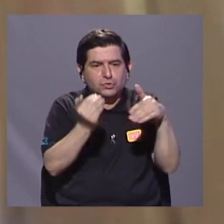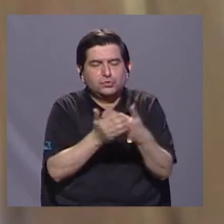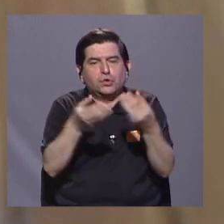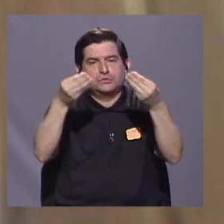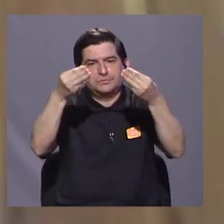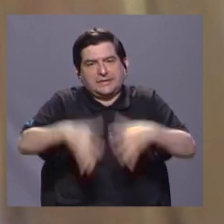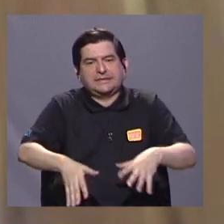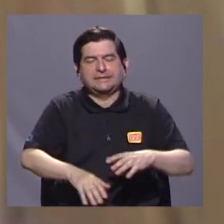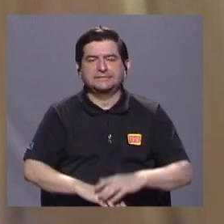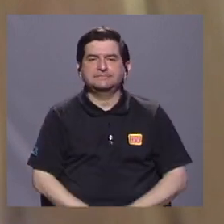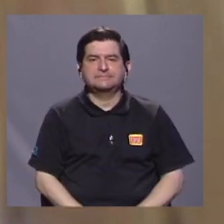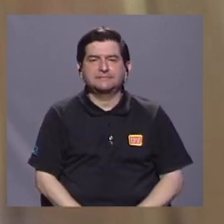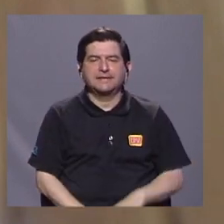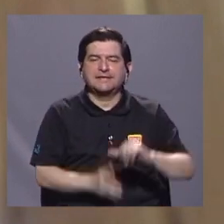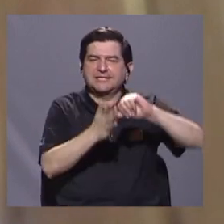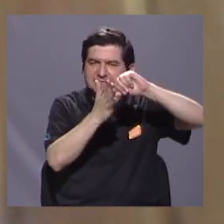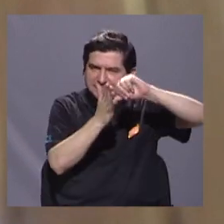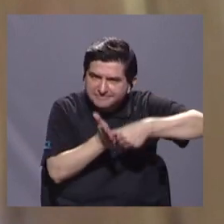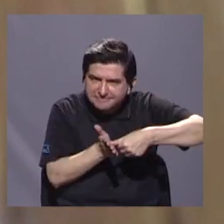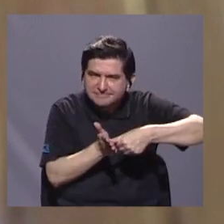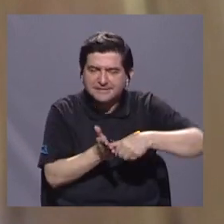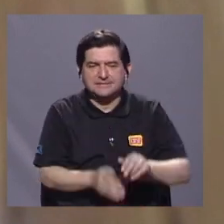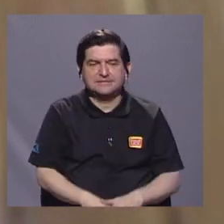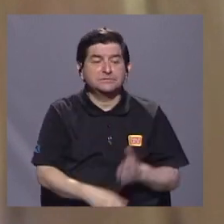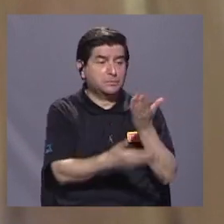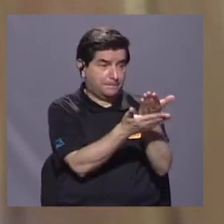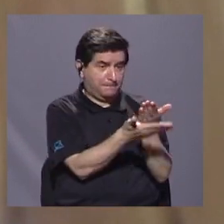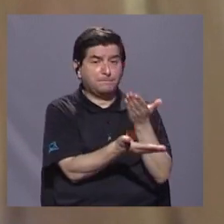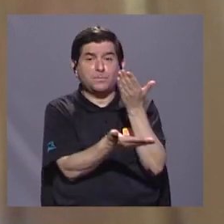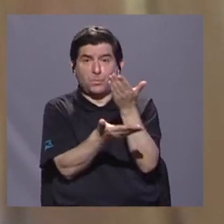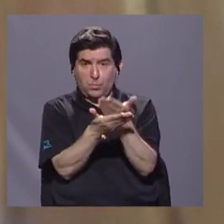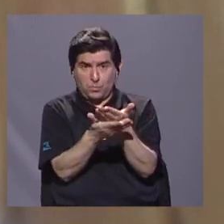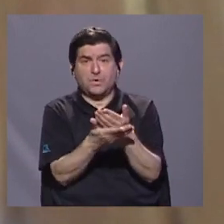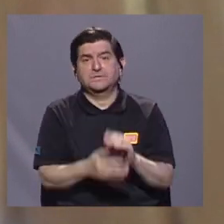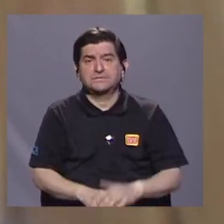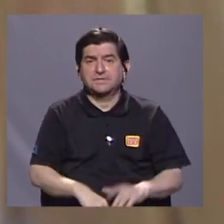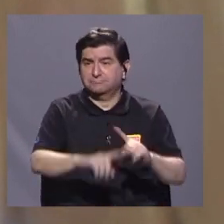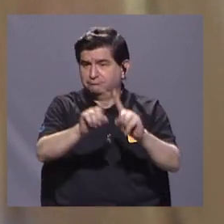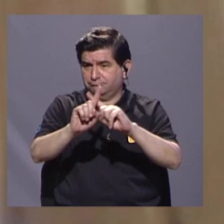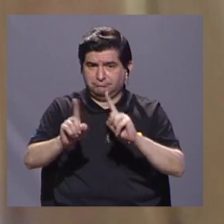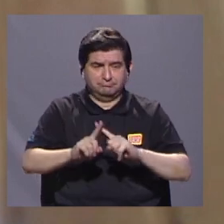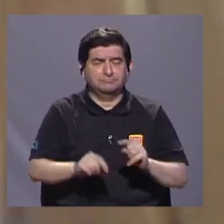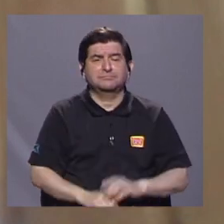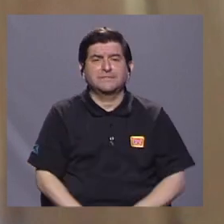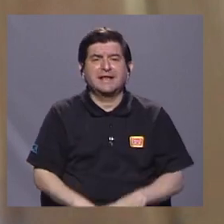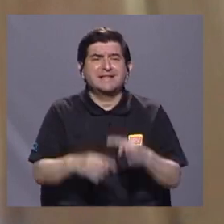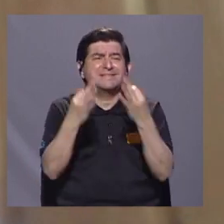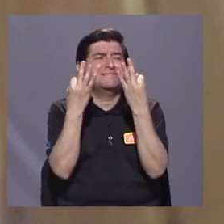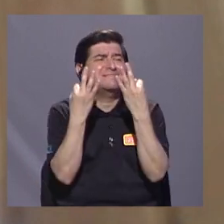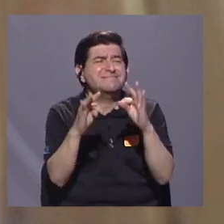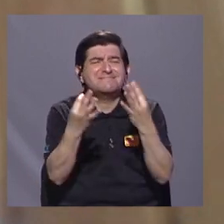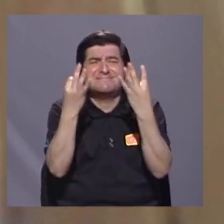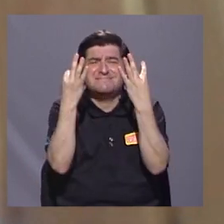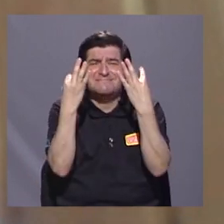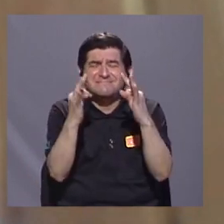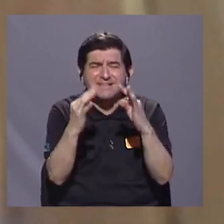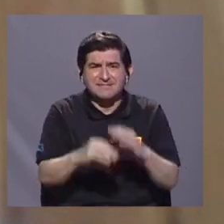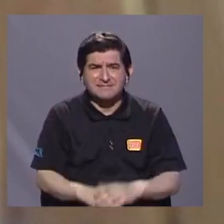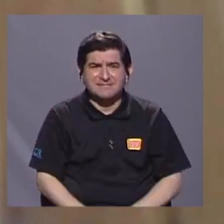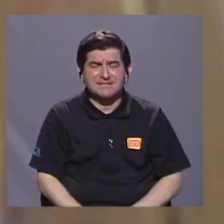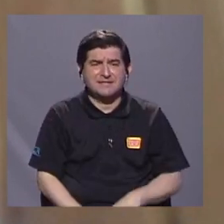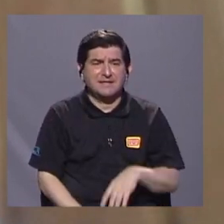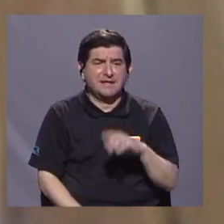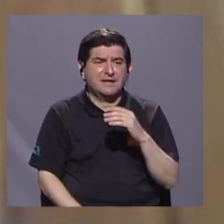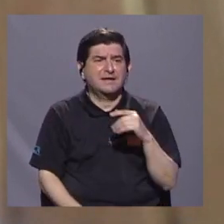nosotros insistimos en que las propuestas que hemos hecho de poder tratar de hacer un